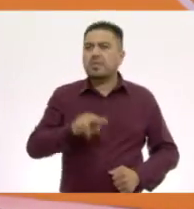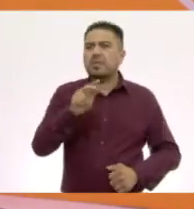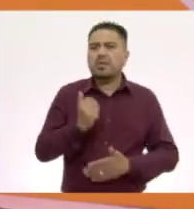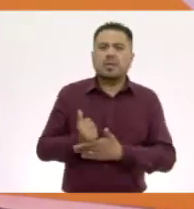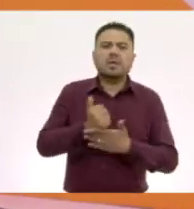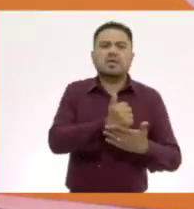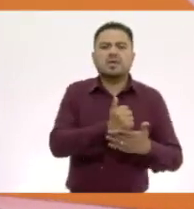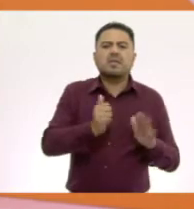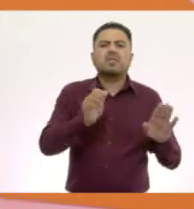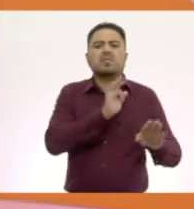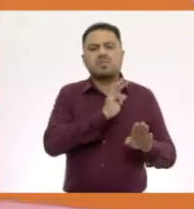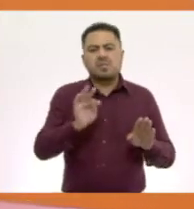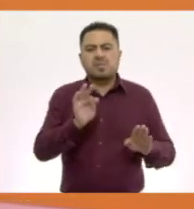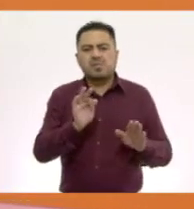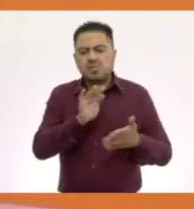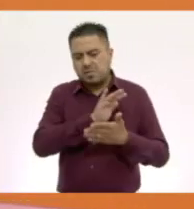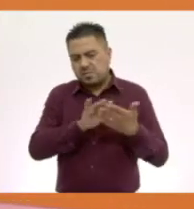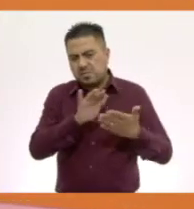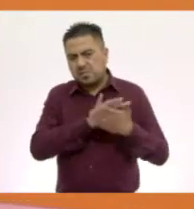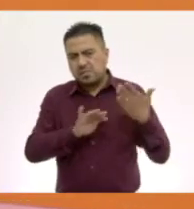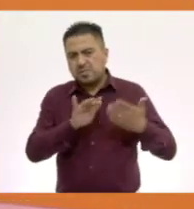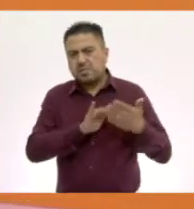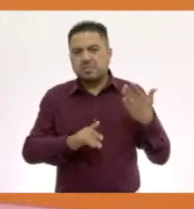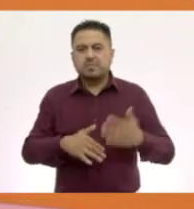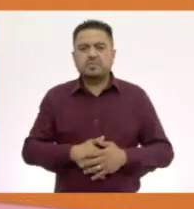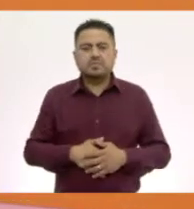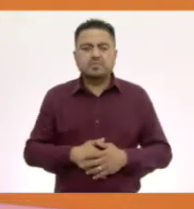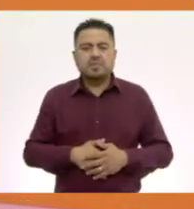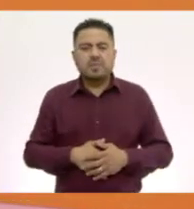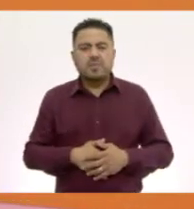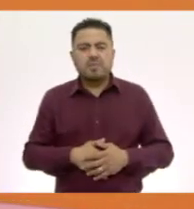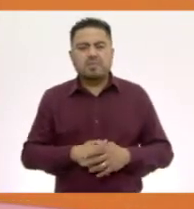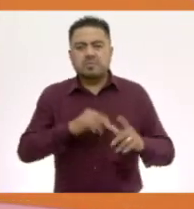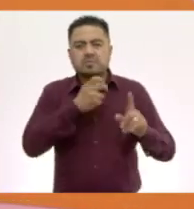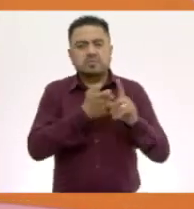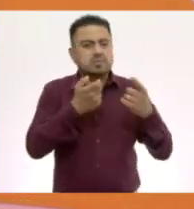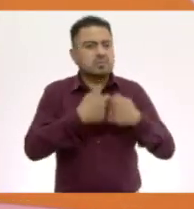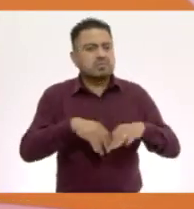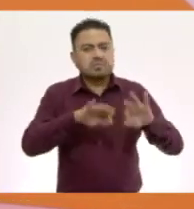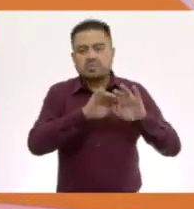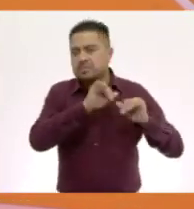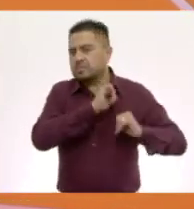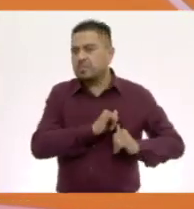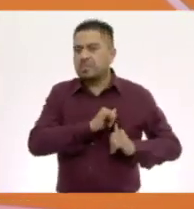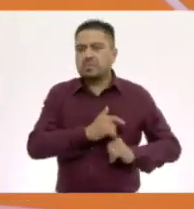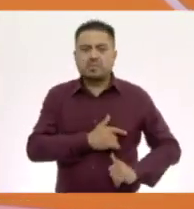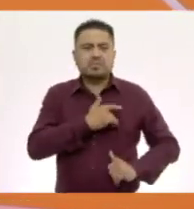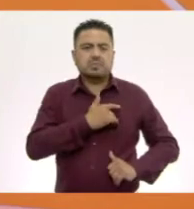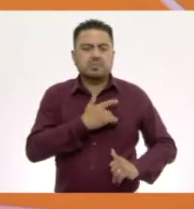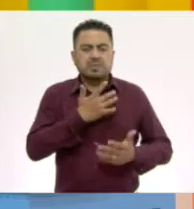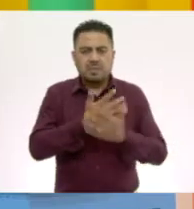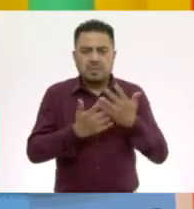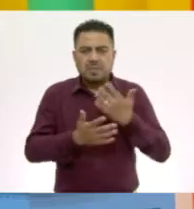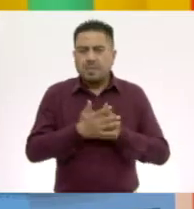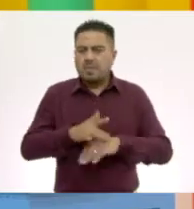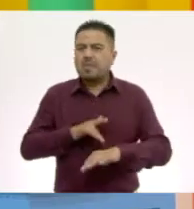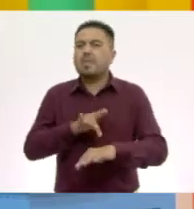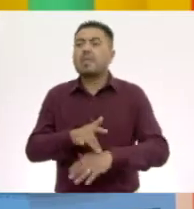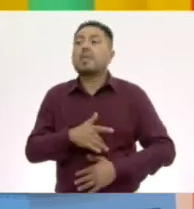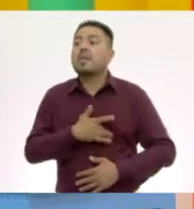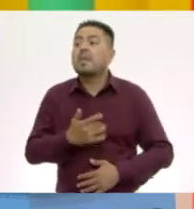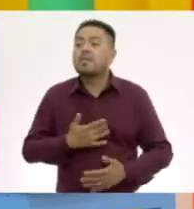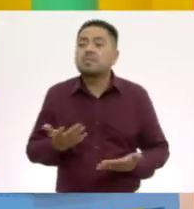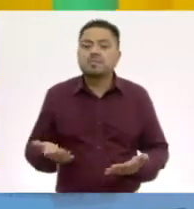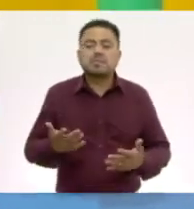a poder leer. Esa es la importancia del sentido del tacto. ¿Qué te pareció?